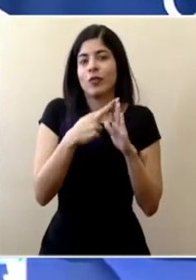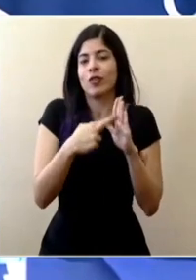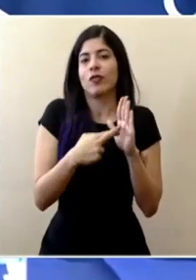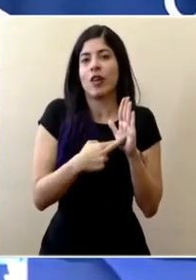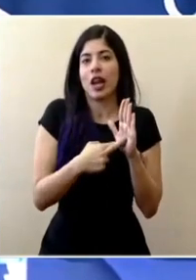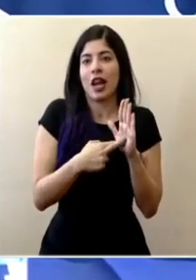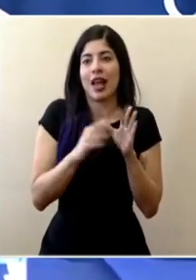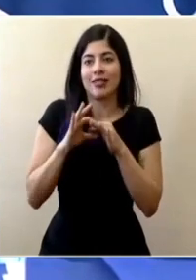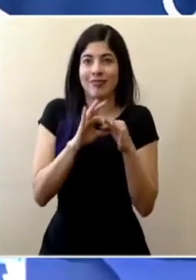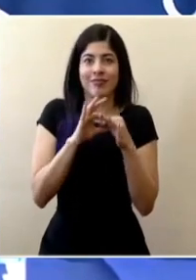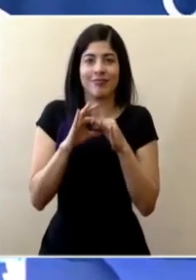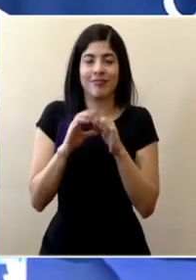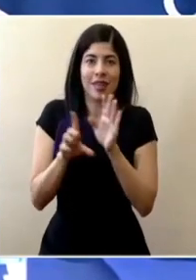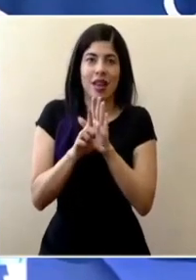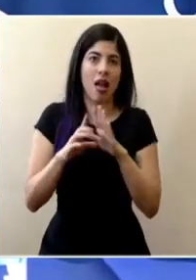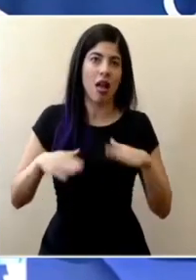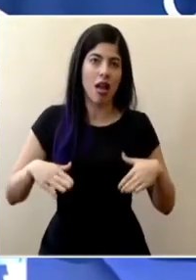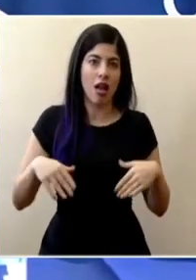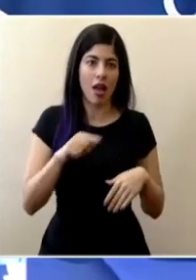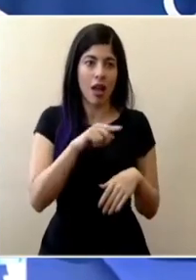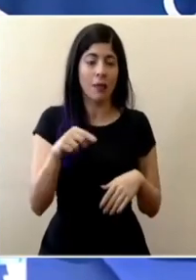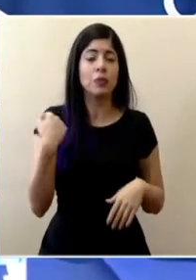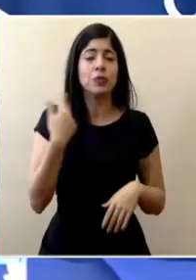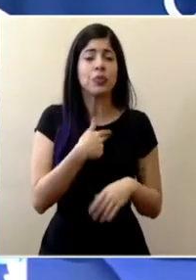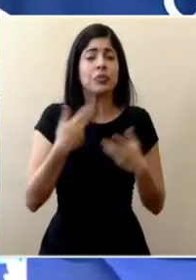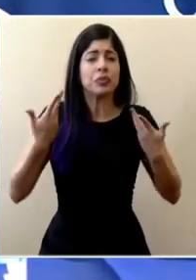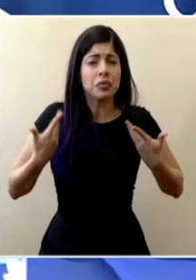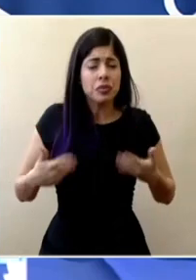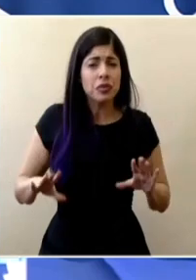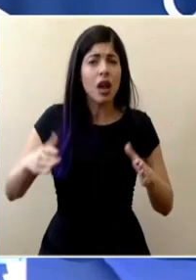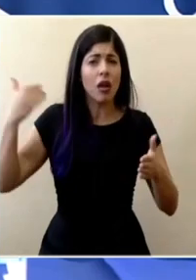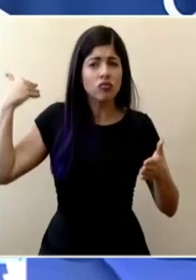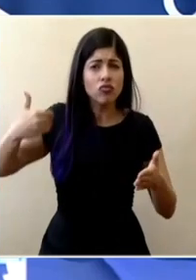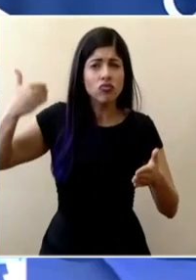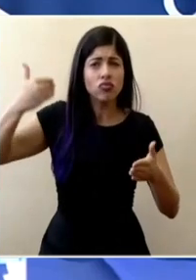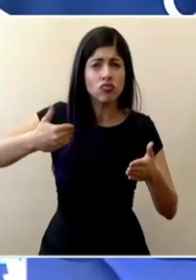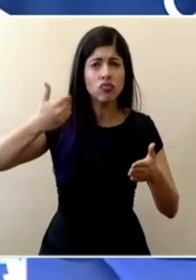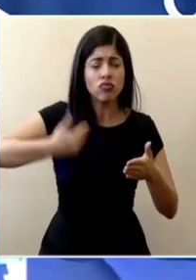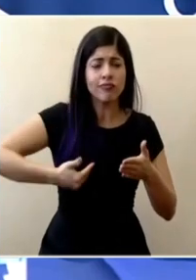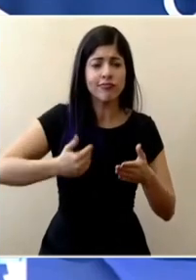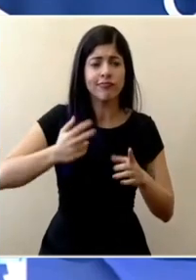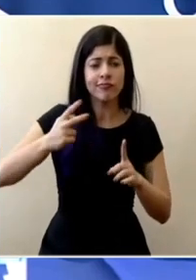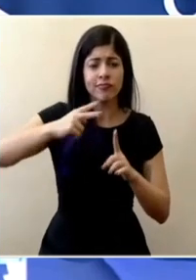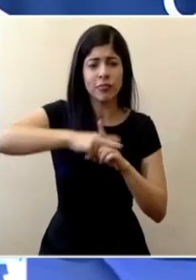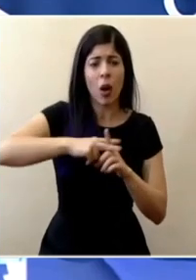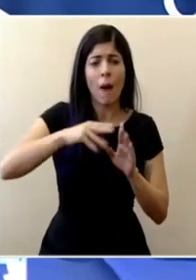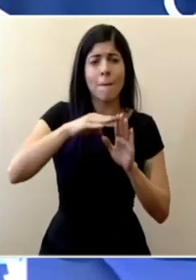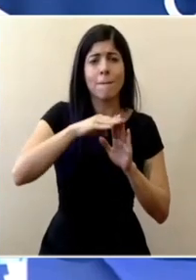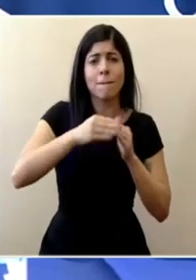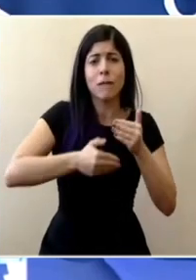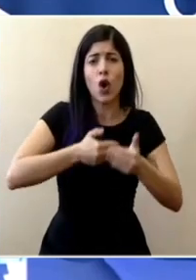regulación nosotros hemos estado manejando el protocolo específico para algunas poblaciones más vulnerables